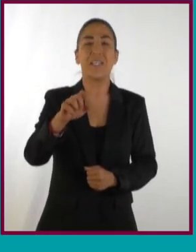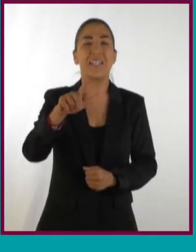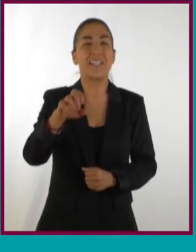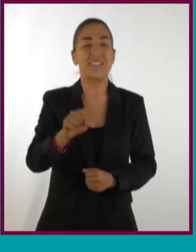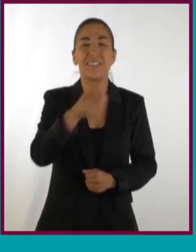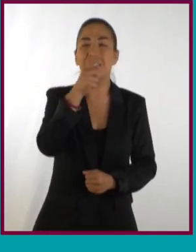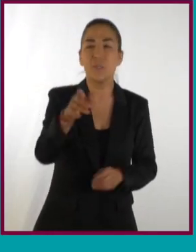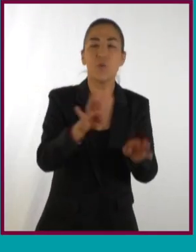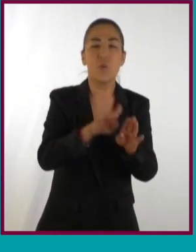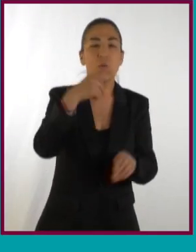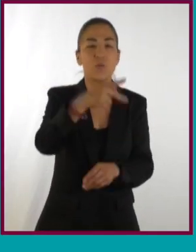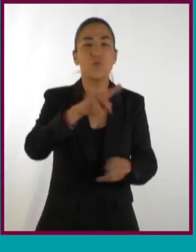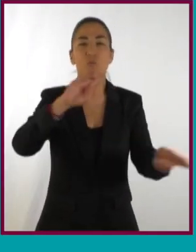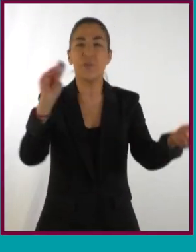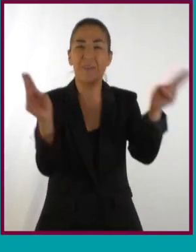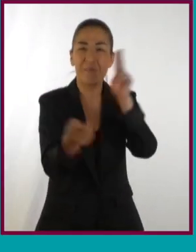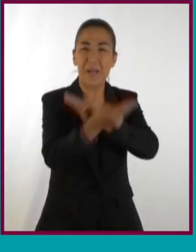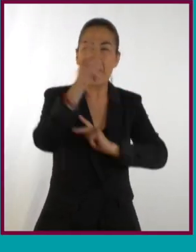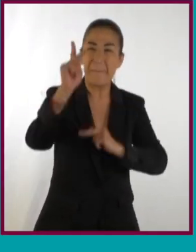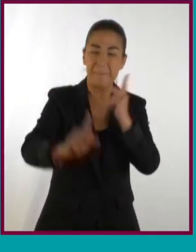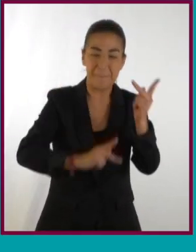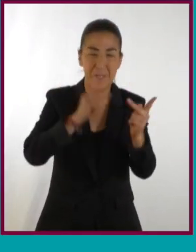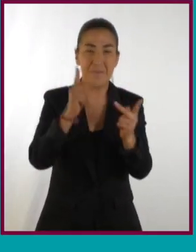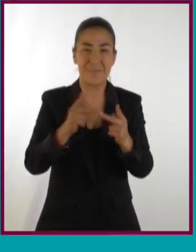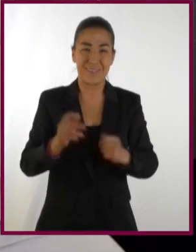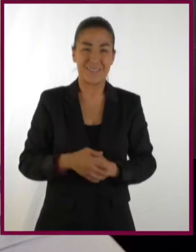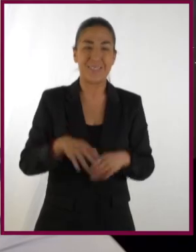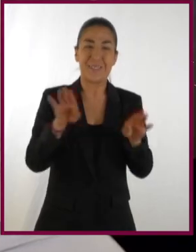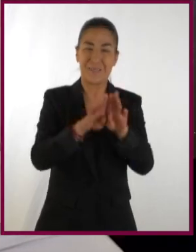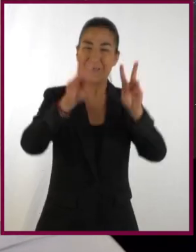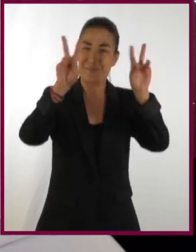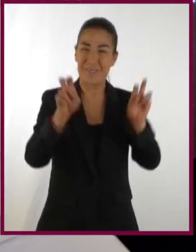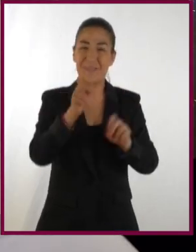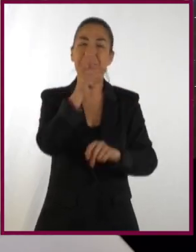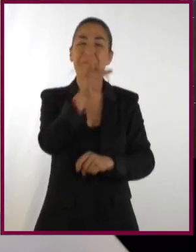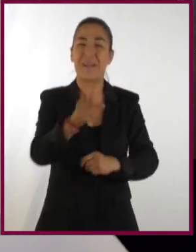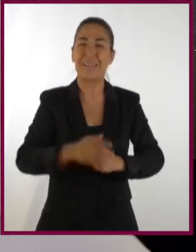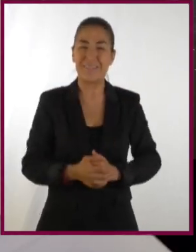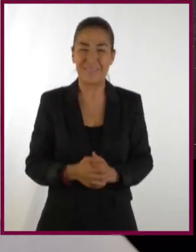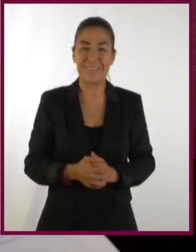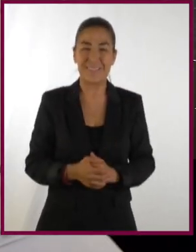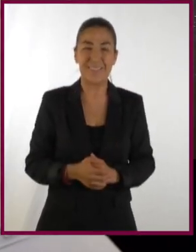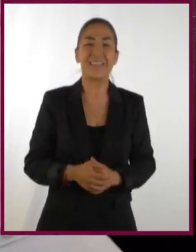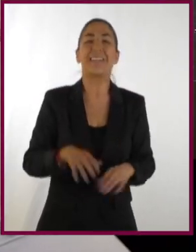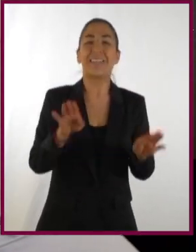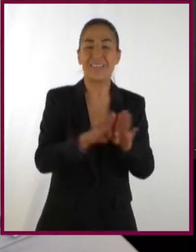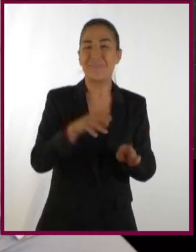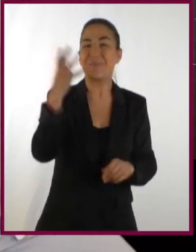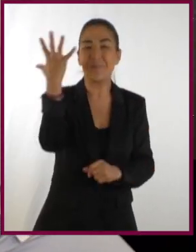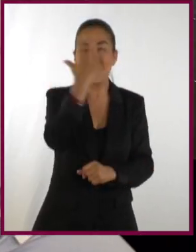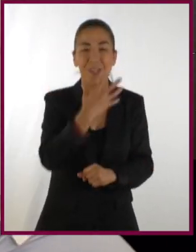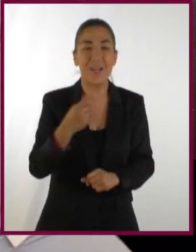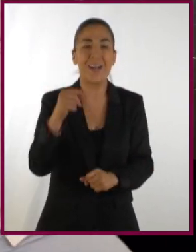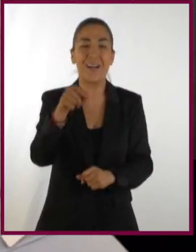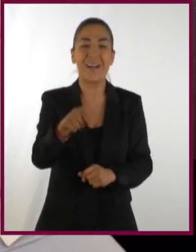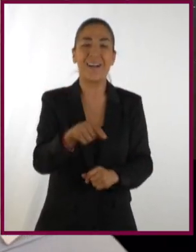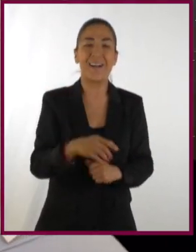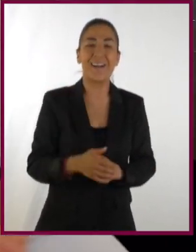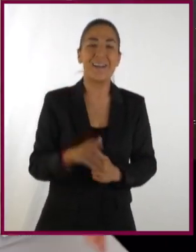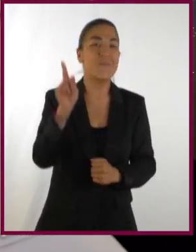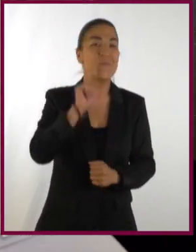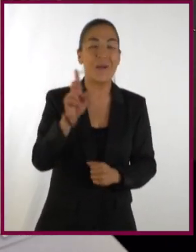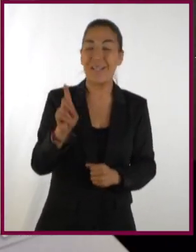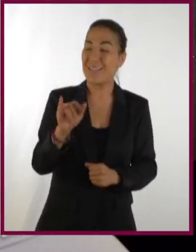Ya recordé Aristóteles y su modelo sobre el universo y la perfección. Hasta parece que lo cité, ¿no? Ay,